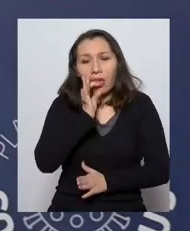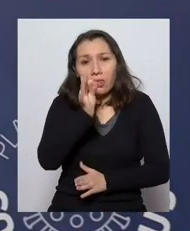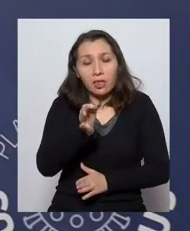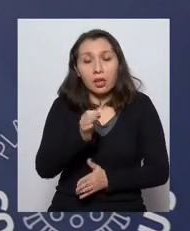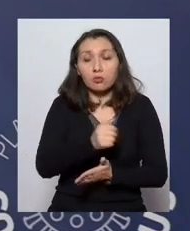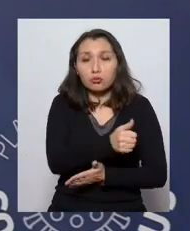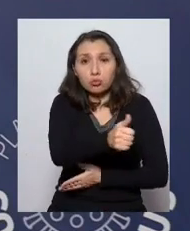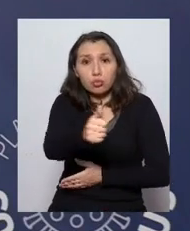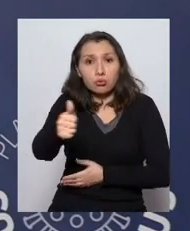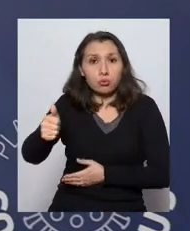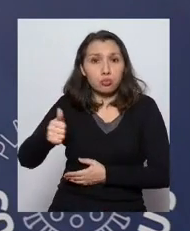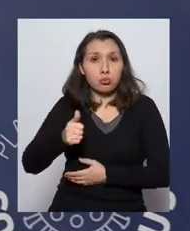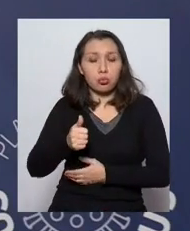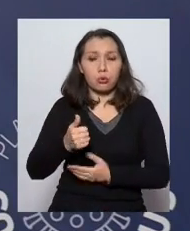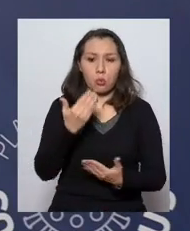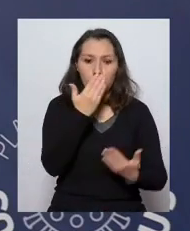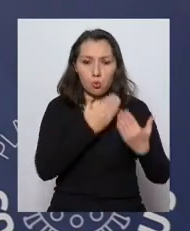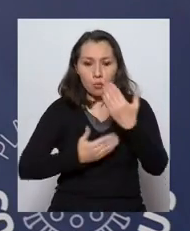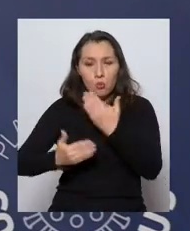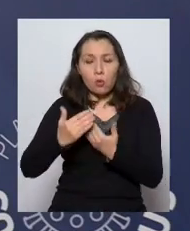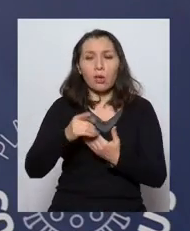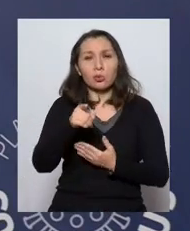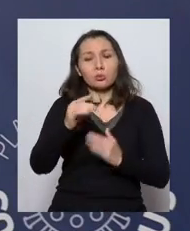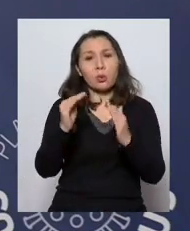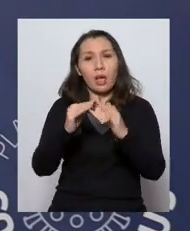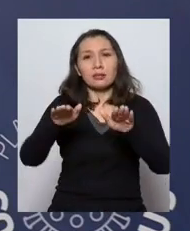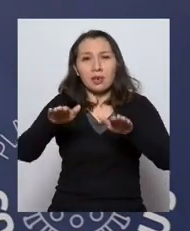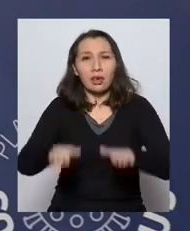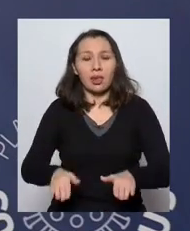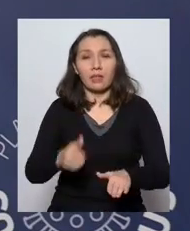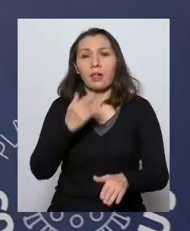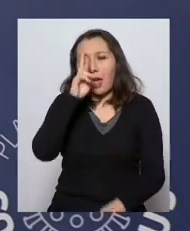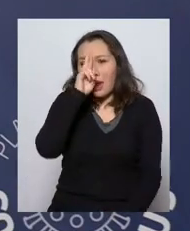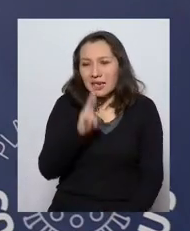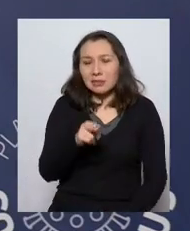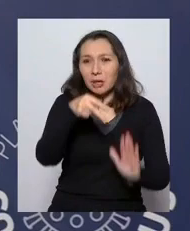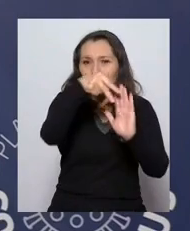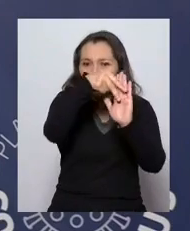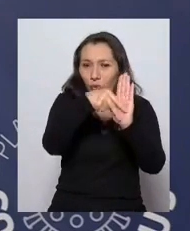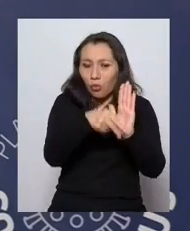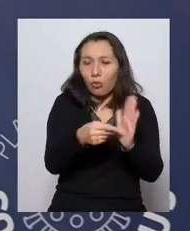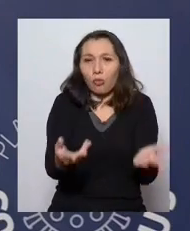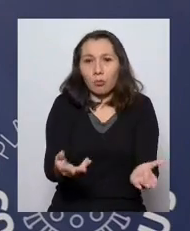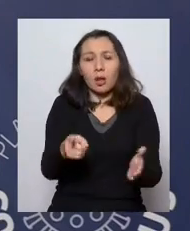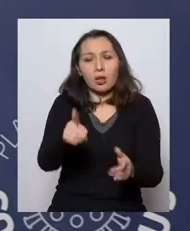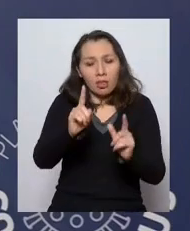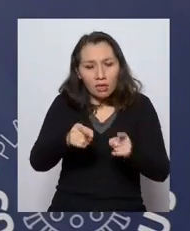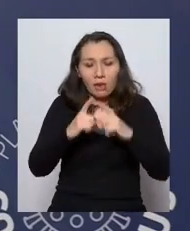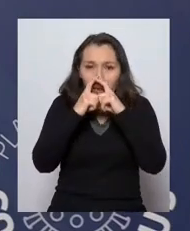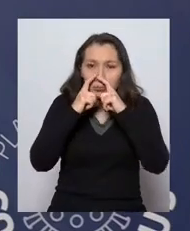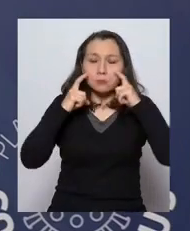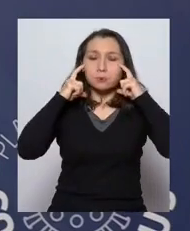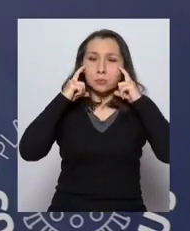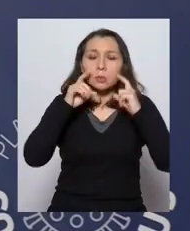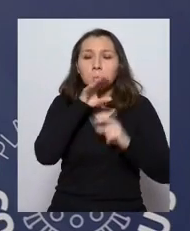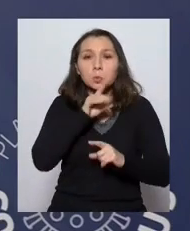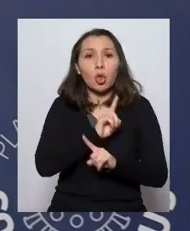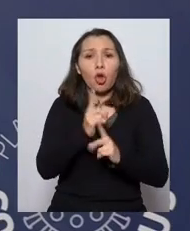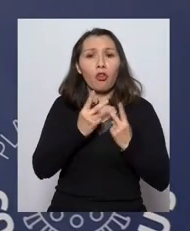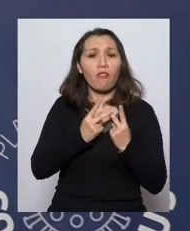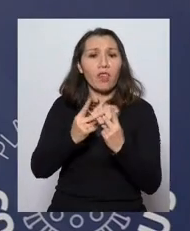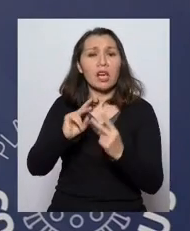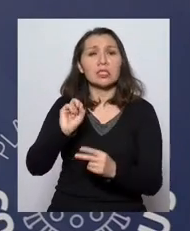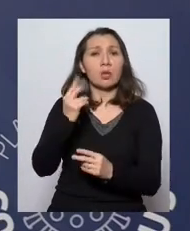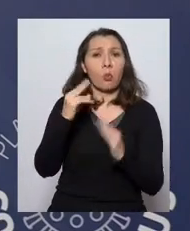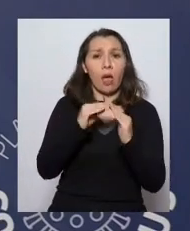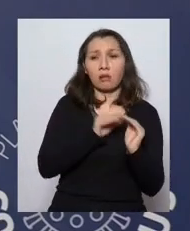que todos todos se cuiden que se queden en sus casas que respeten las normativas que usen las mascarillas que no viajen